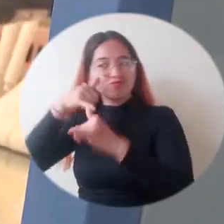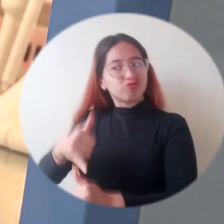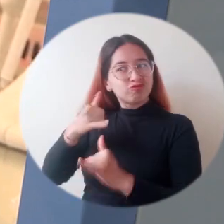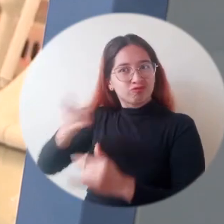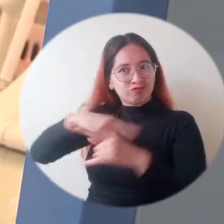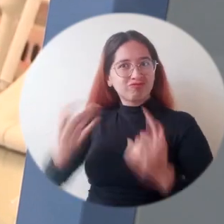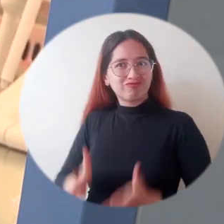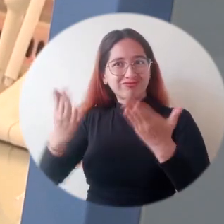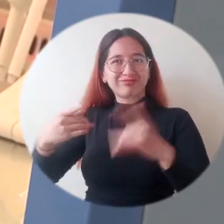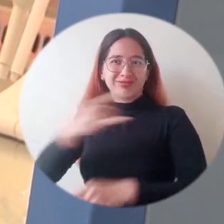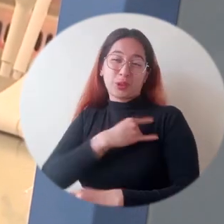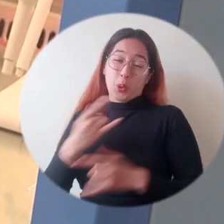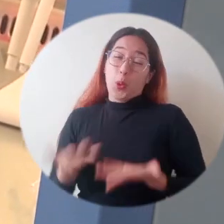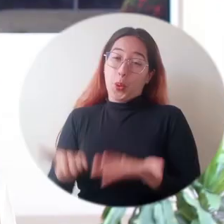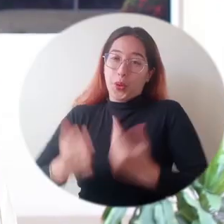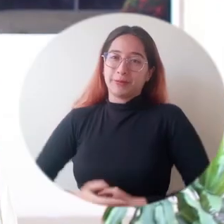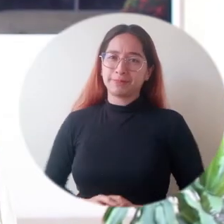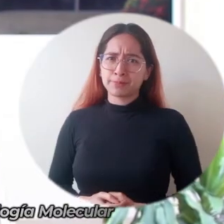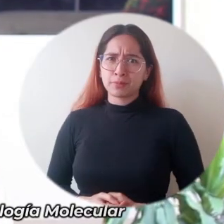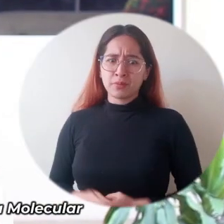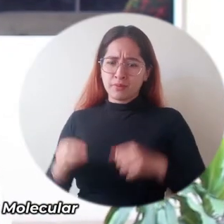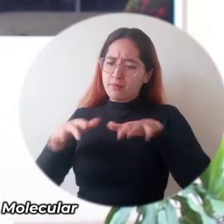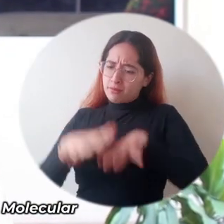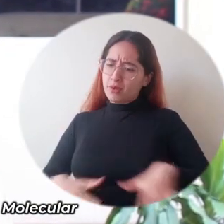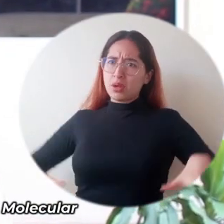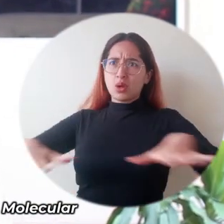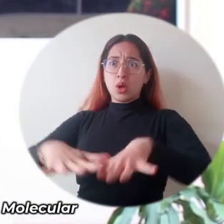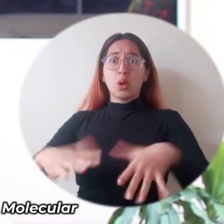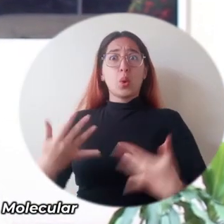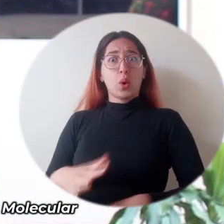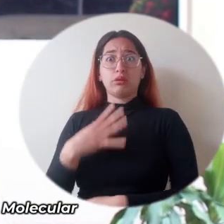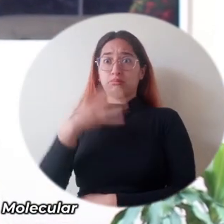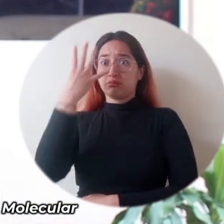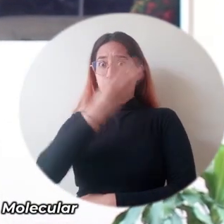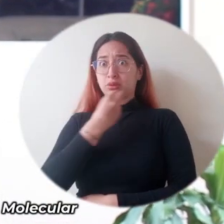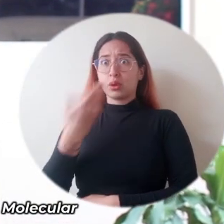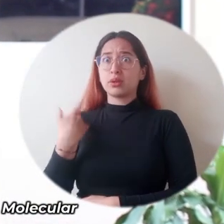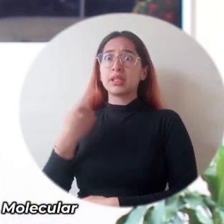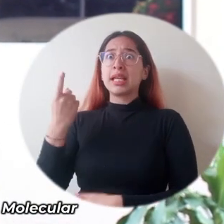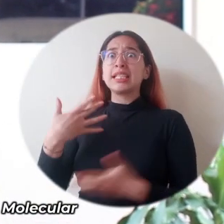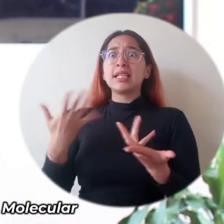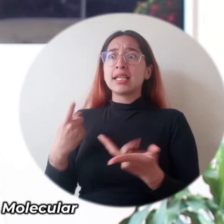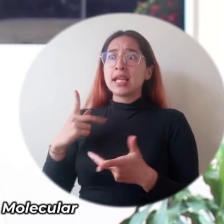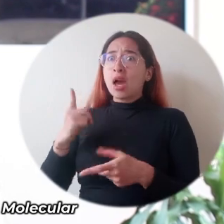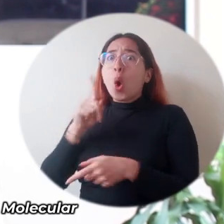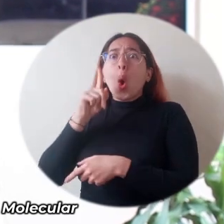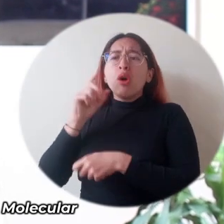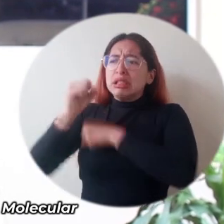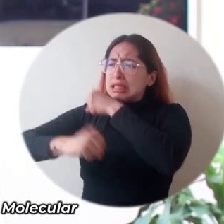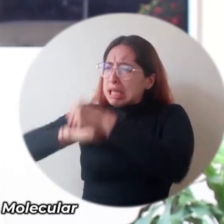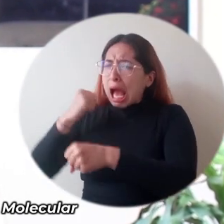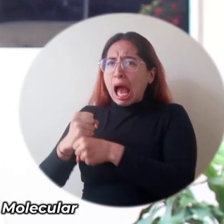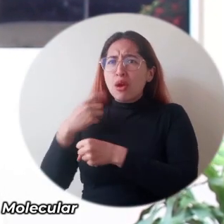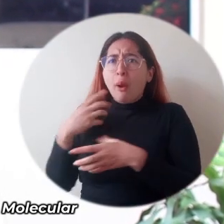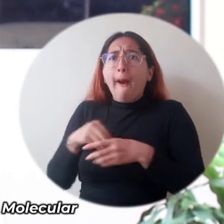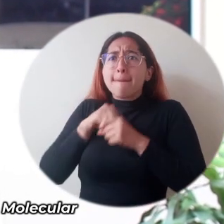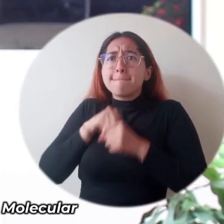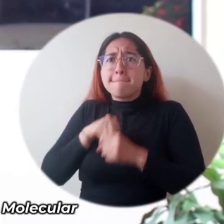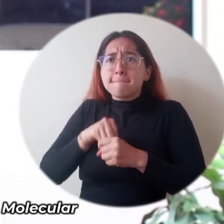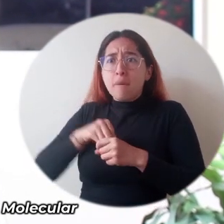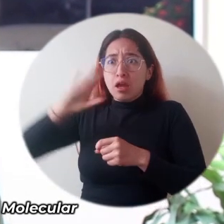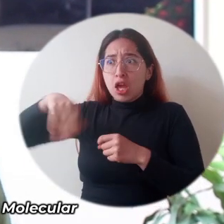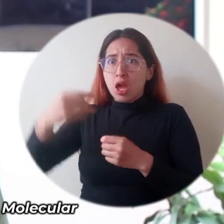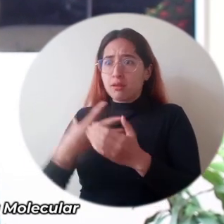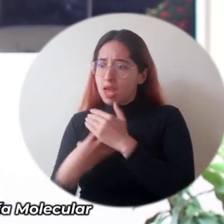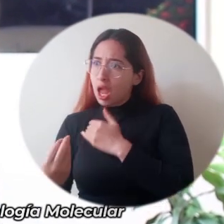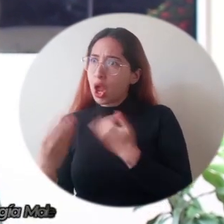apropiación social. Es un espacio muy bonito porque después de tanto tiempo encerrados con todo este tema del